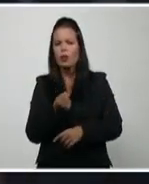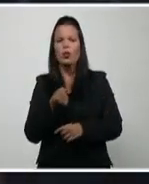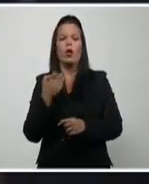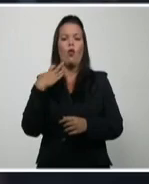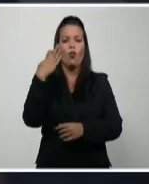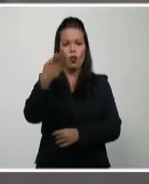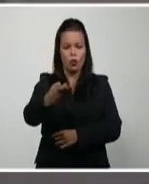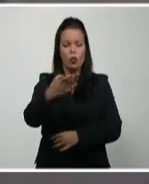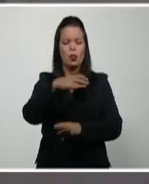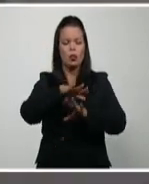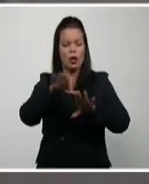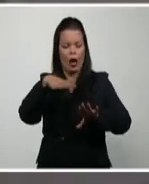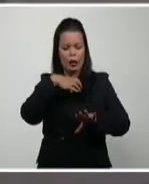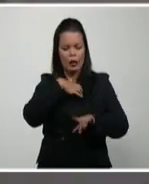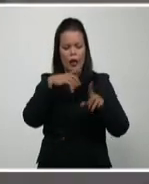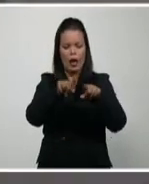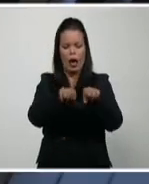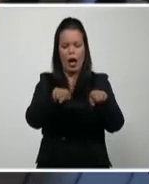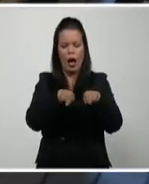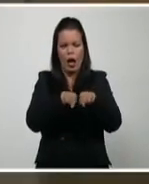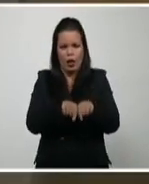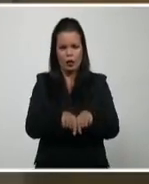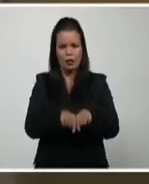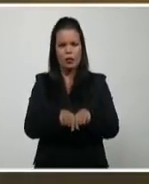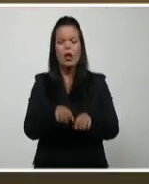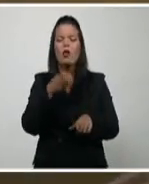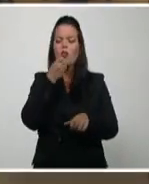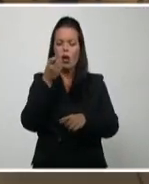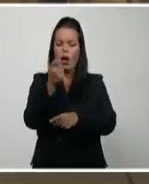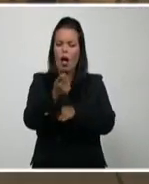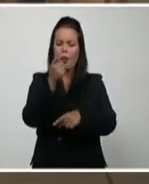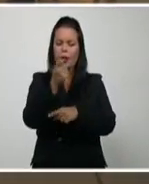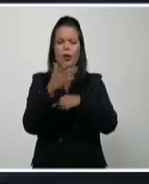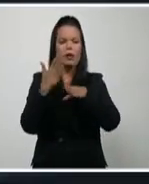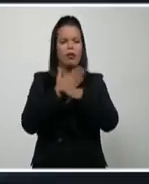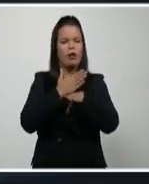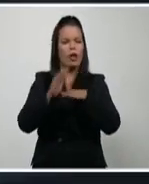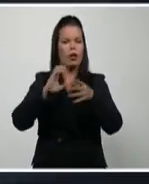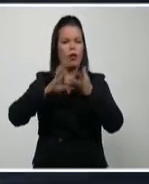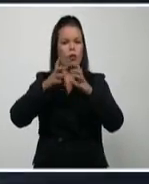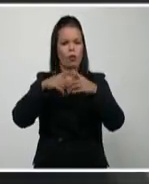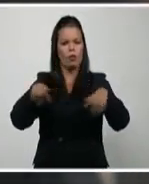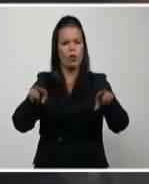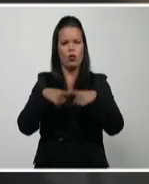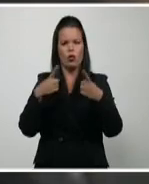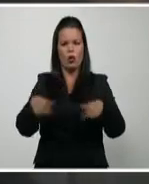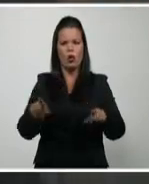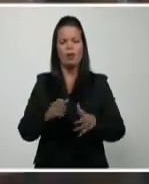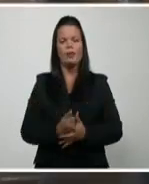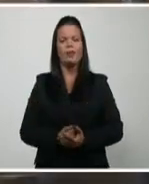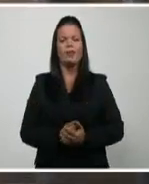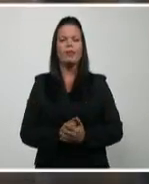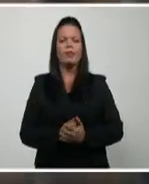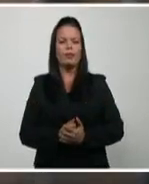una cátedra de jazz y música popular en su nivel medio. Dacne Relova, Sistema Informativo de la Televisión Cubana.